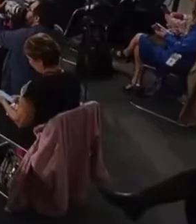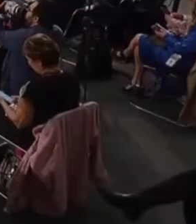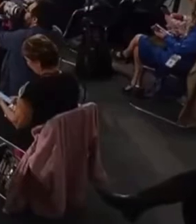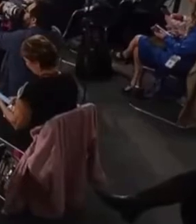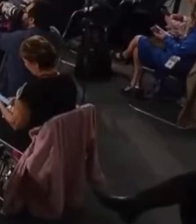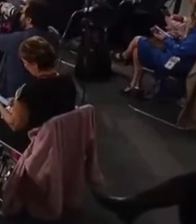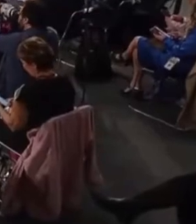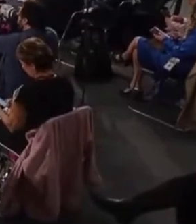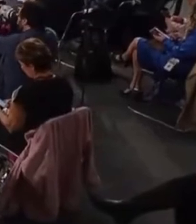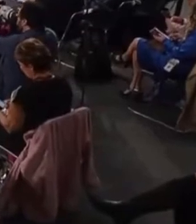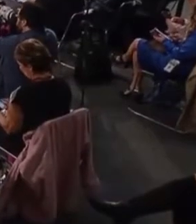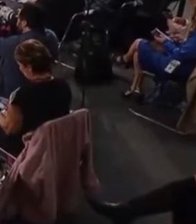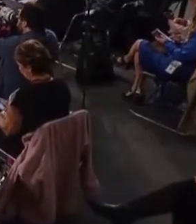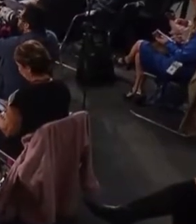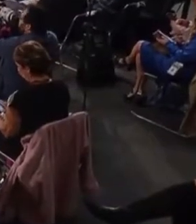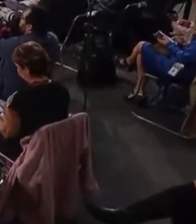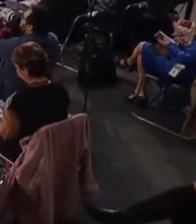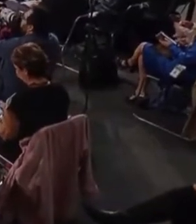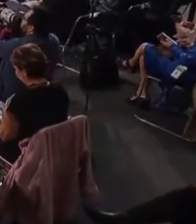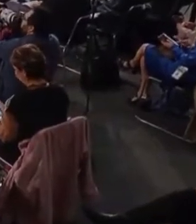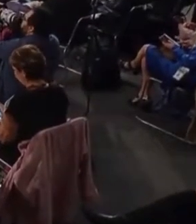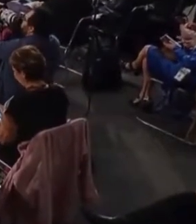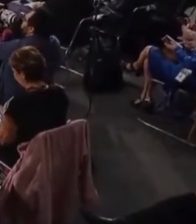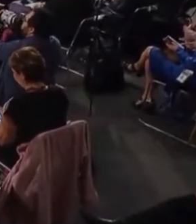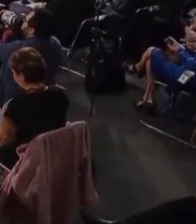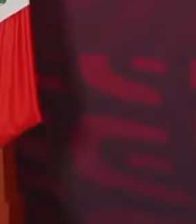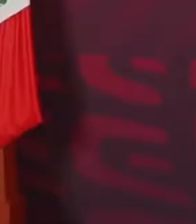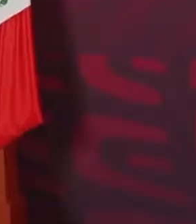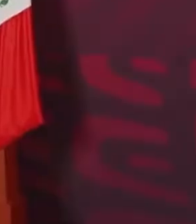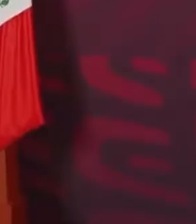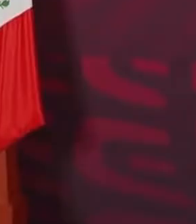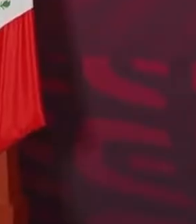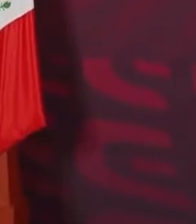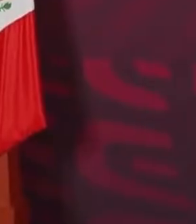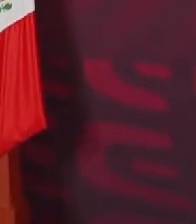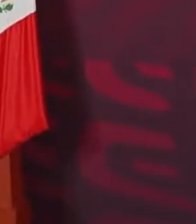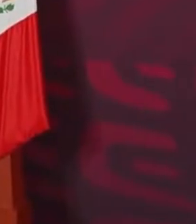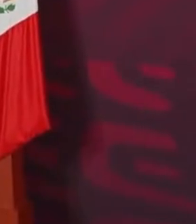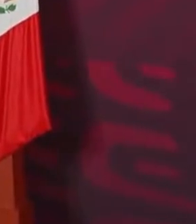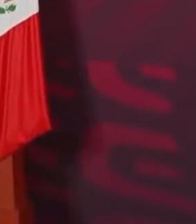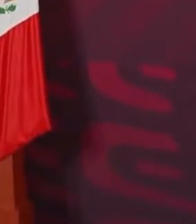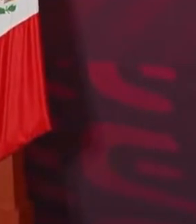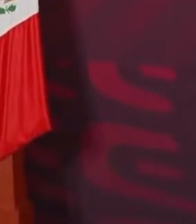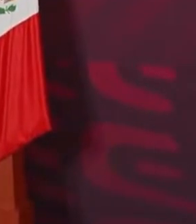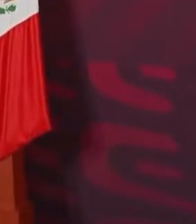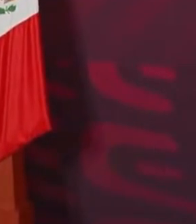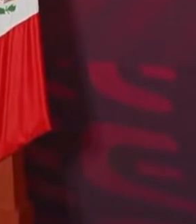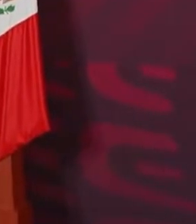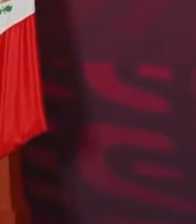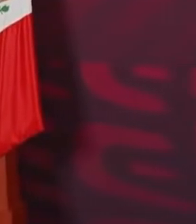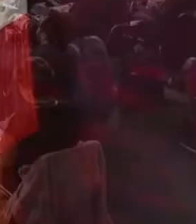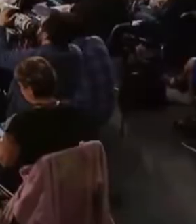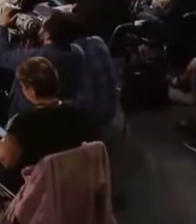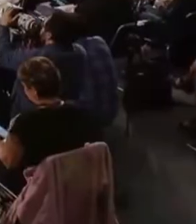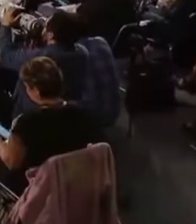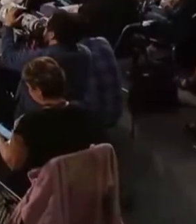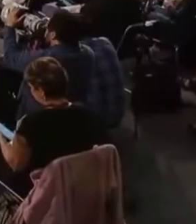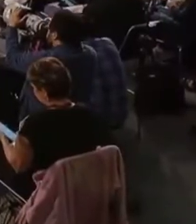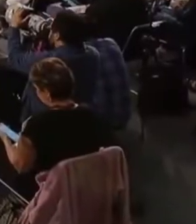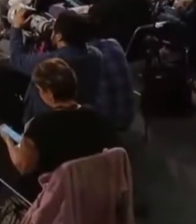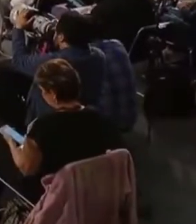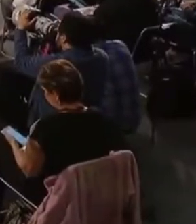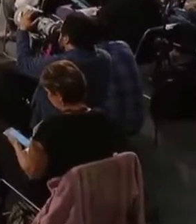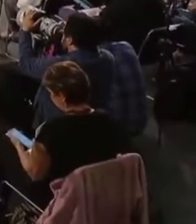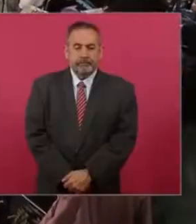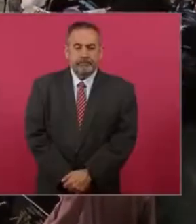En este sentido, el mandatario mexicano le dio un artículo en donde se deja en claro que ningún otro funcionario debe ganar más que titular del